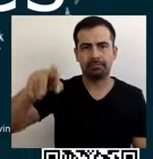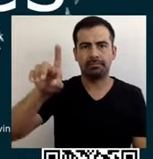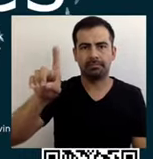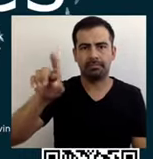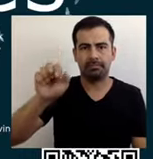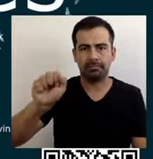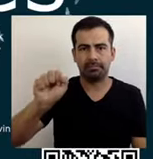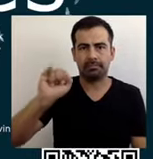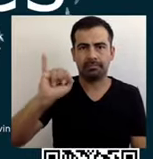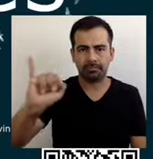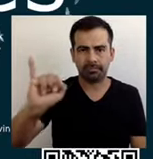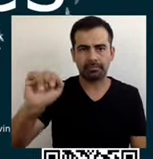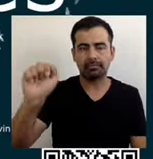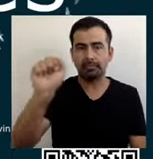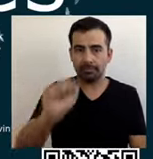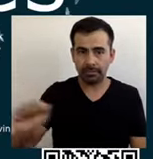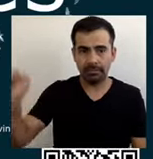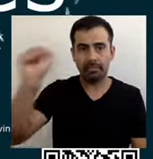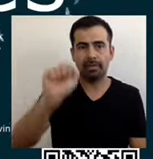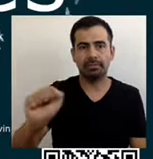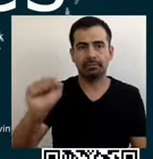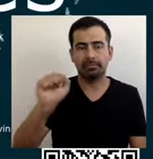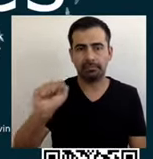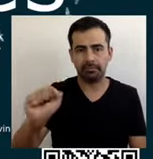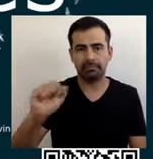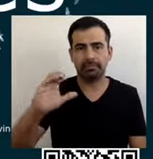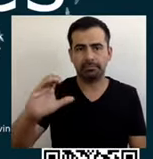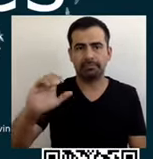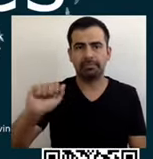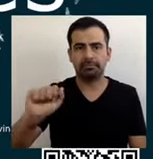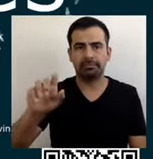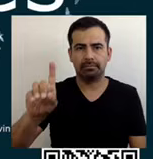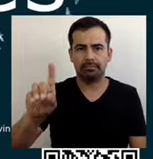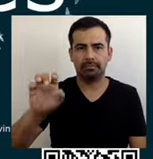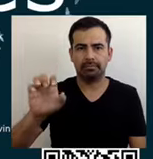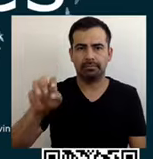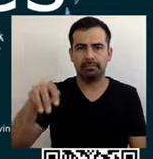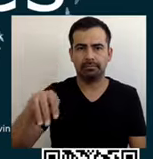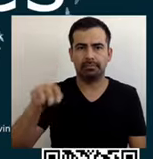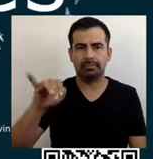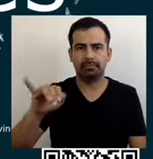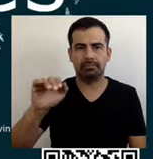la entrada del Parque O'Higgins y que te llevarán al Teatro La Cúpula.